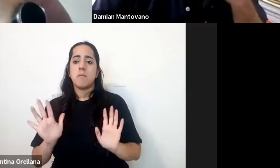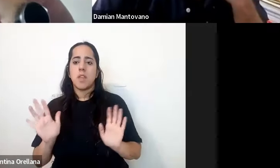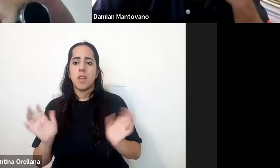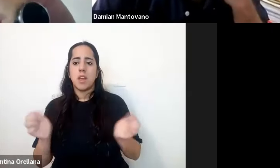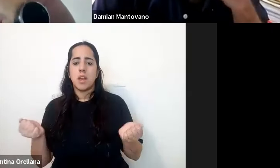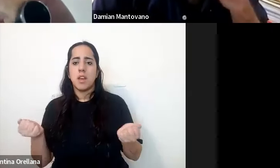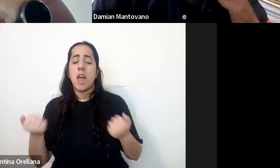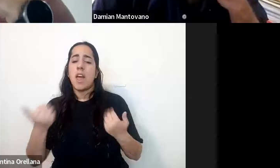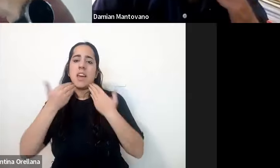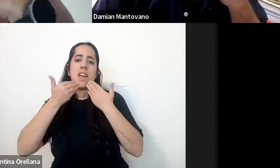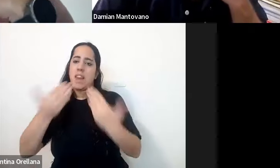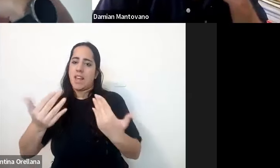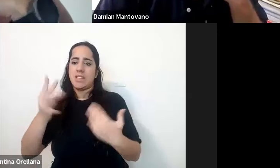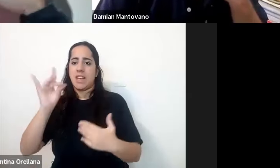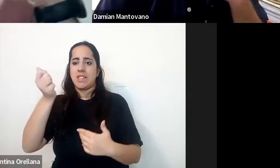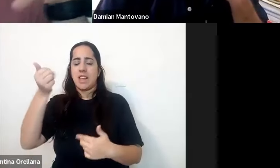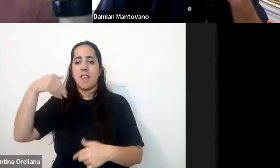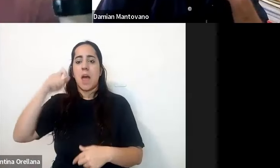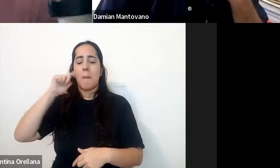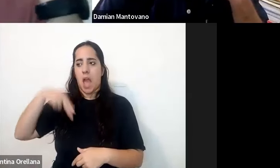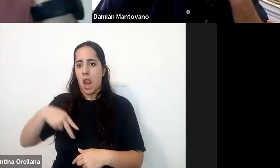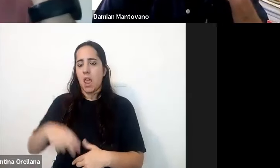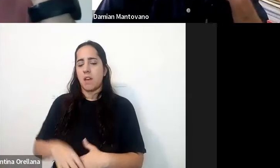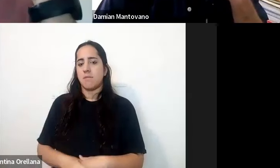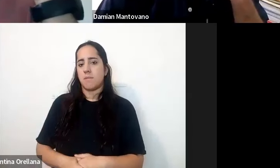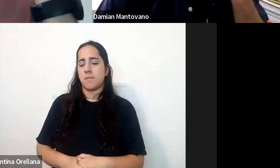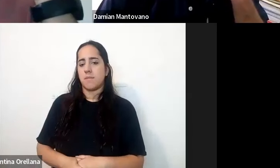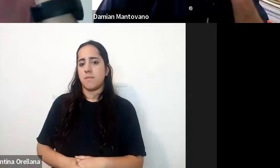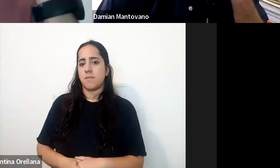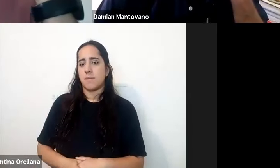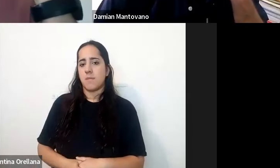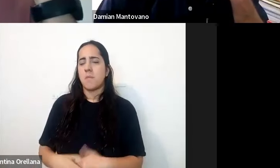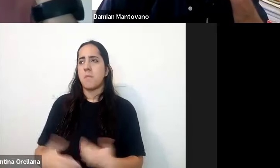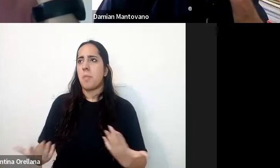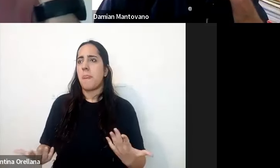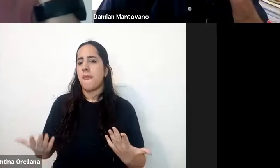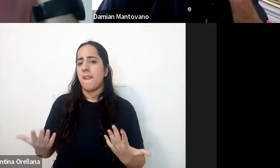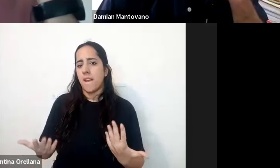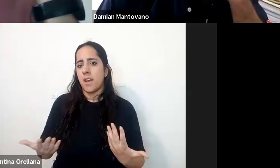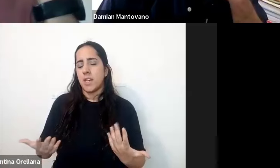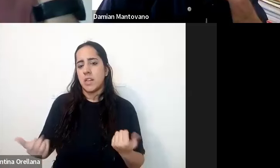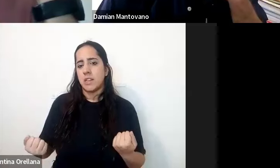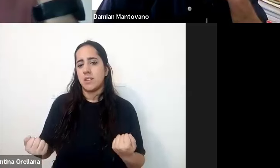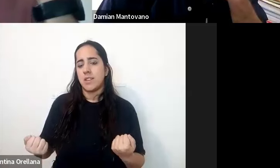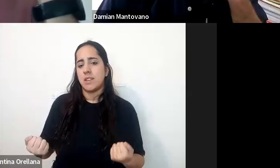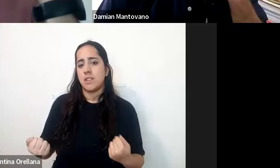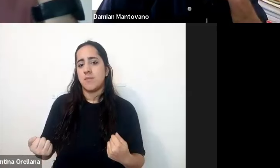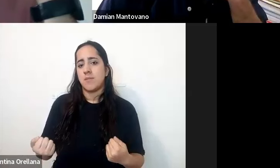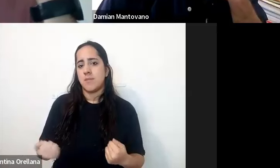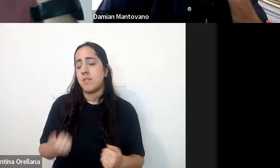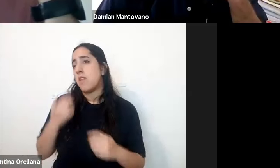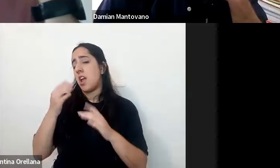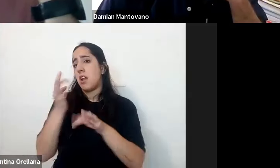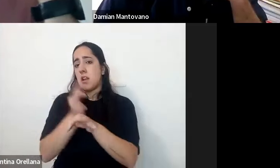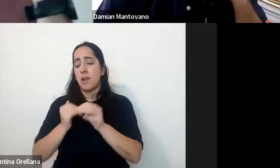gracias Damián solo creo que más allá del nivel superior